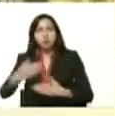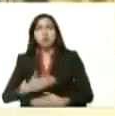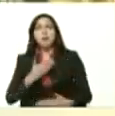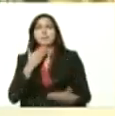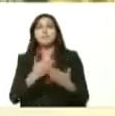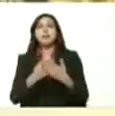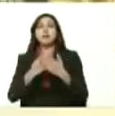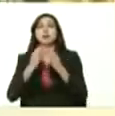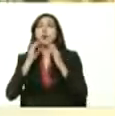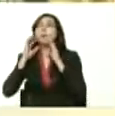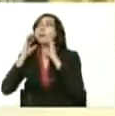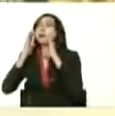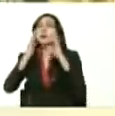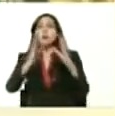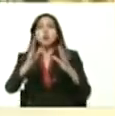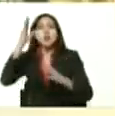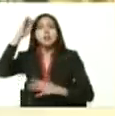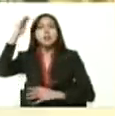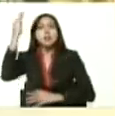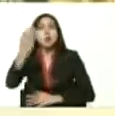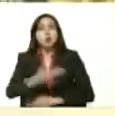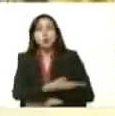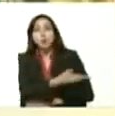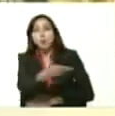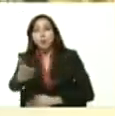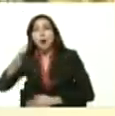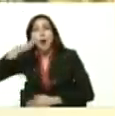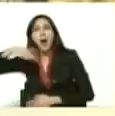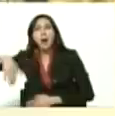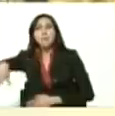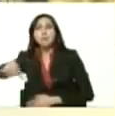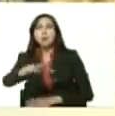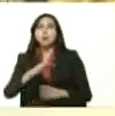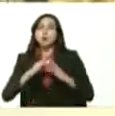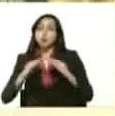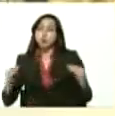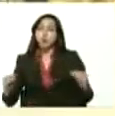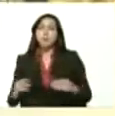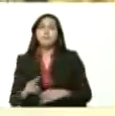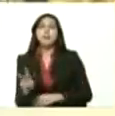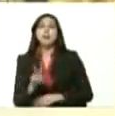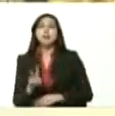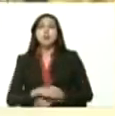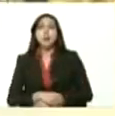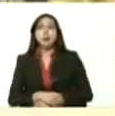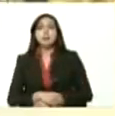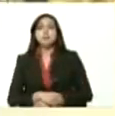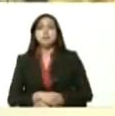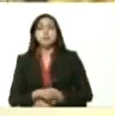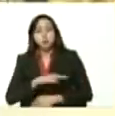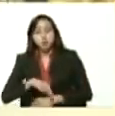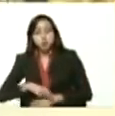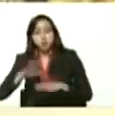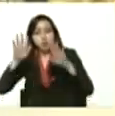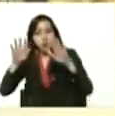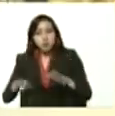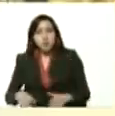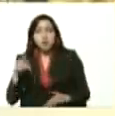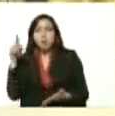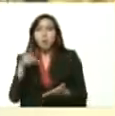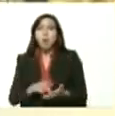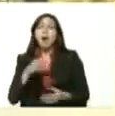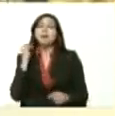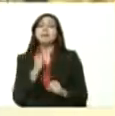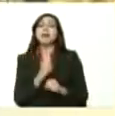bendiciones de Dios para todo el pueblo de Venezuela y les digo aquí estamos en la primera línea de trabajo